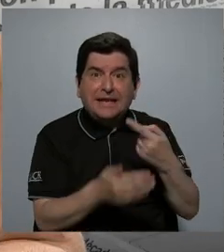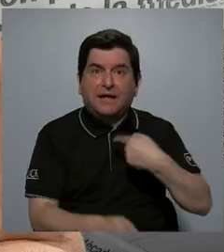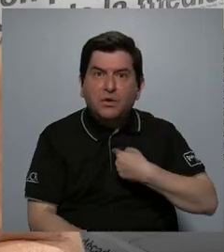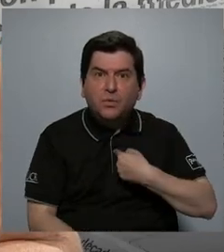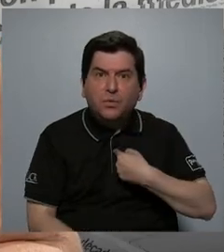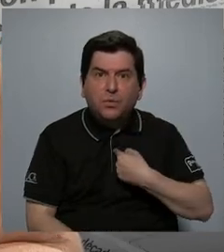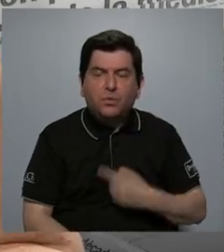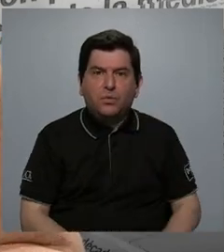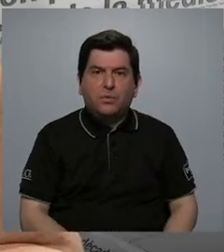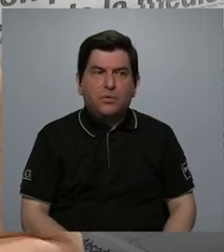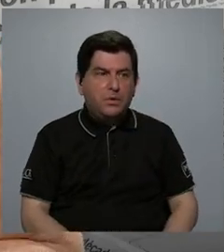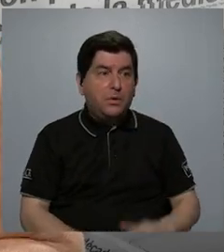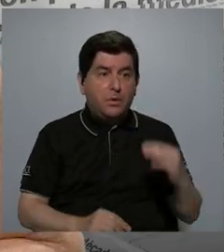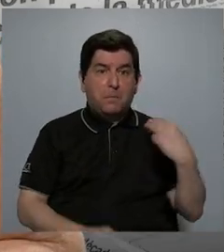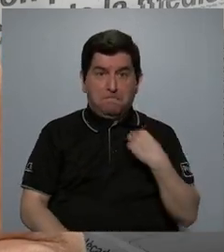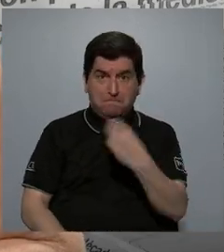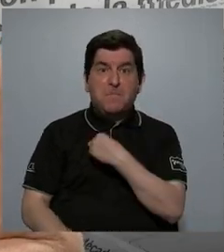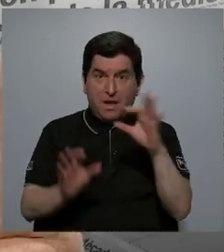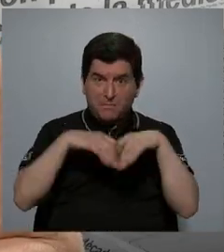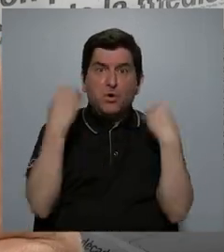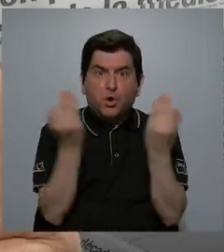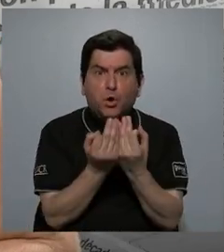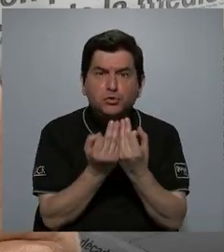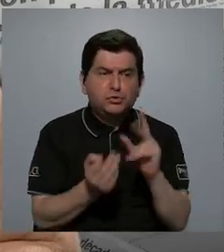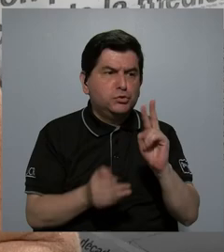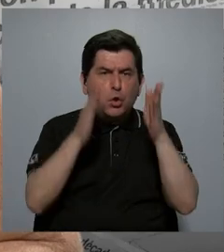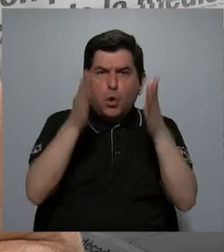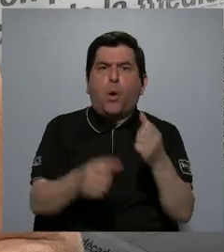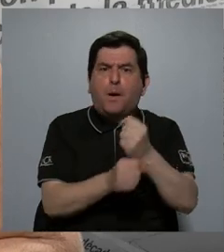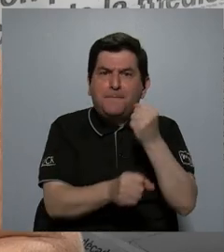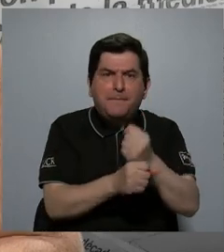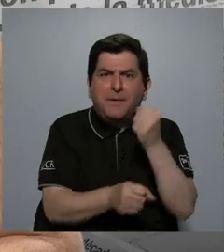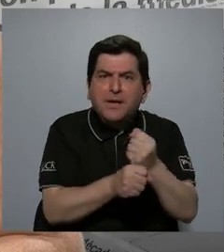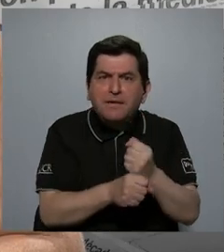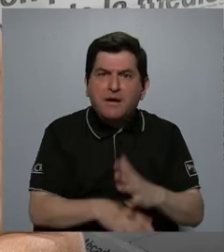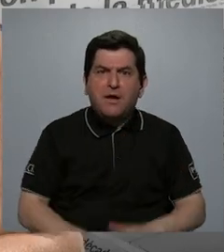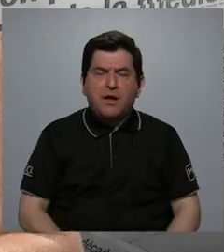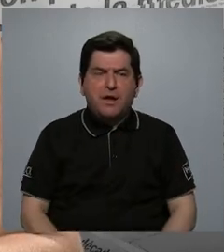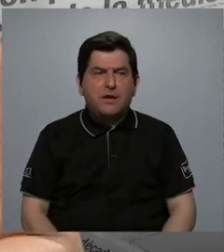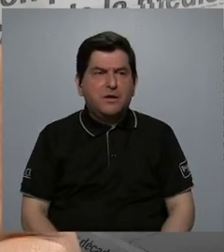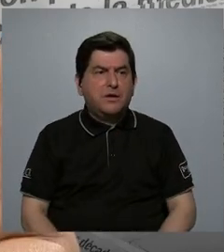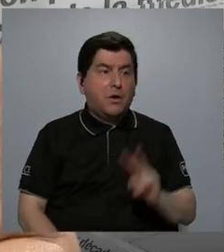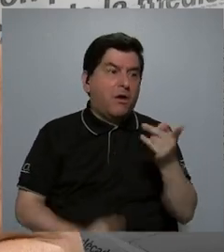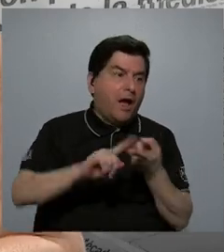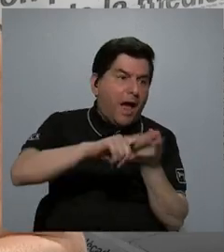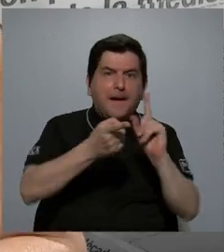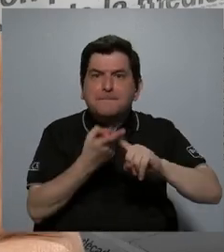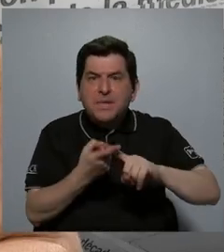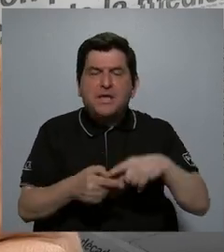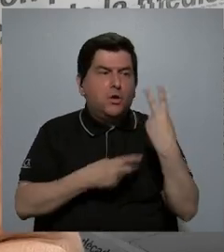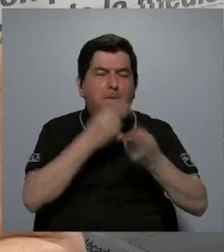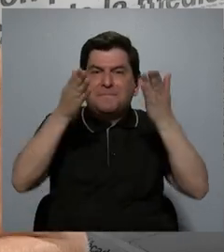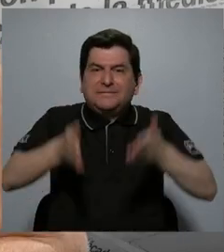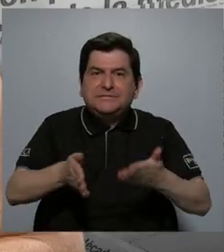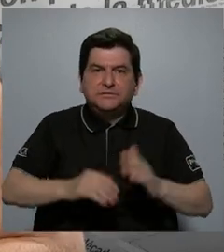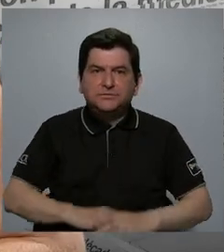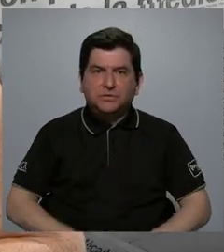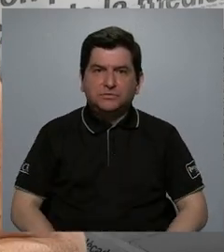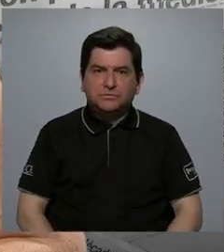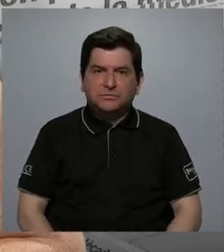entre los miembros de su familia, entre sus compañeros de trabajo, entre los amigos, los vecinos,